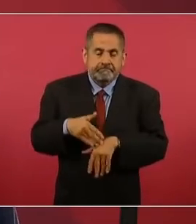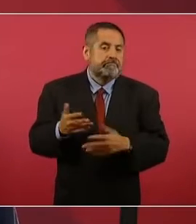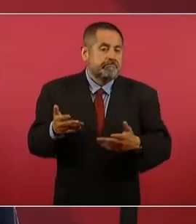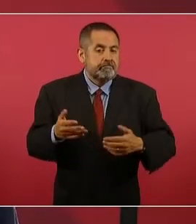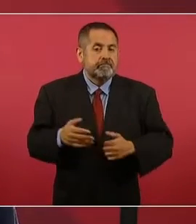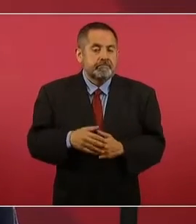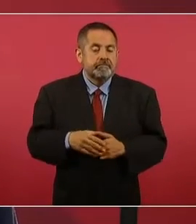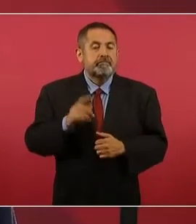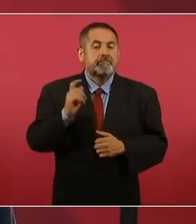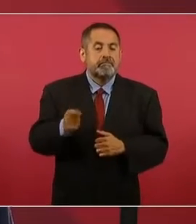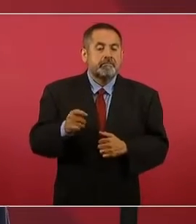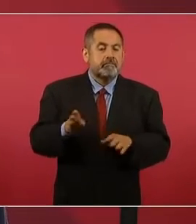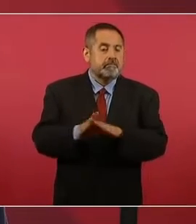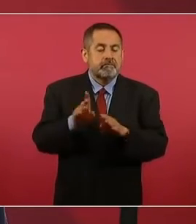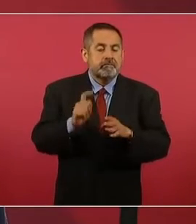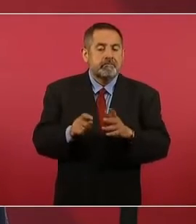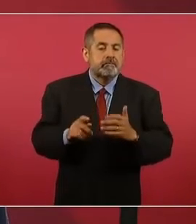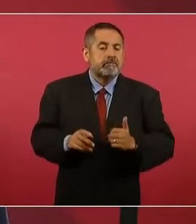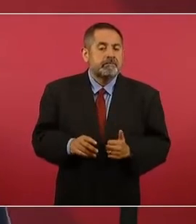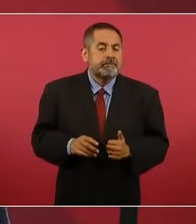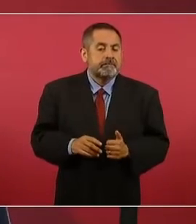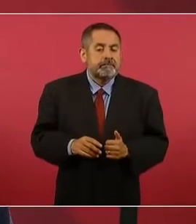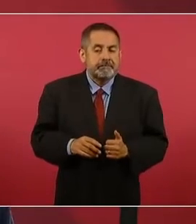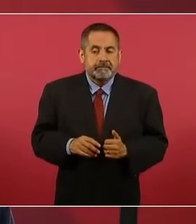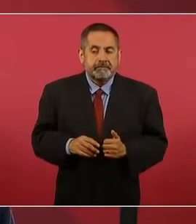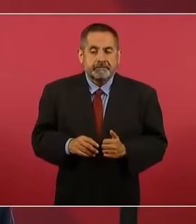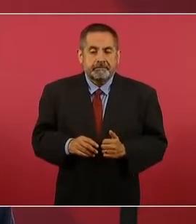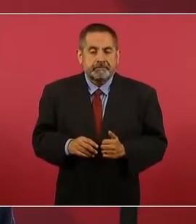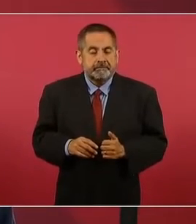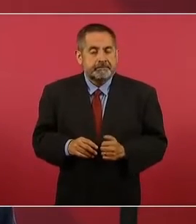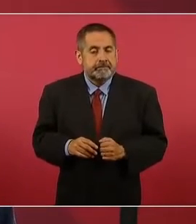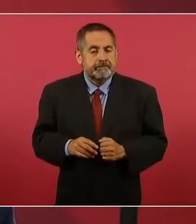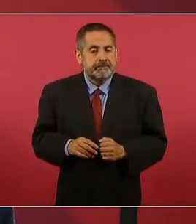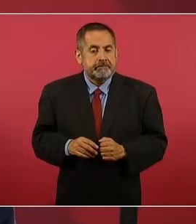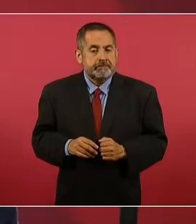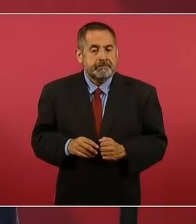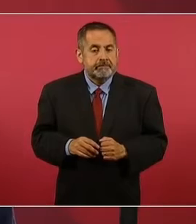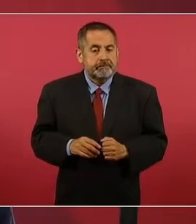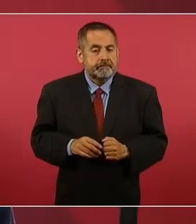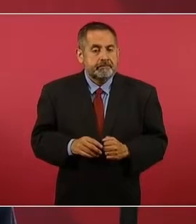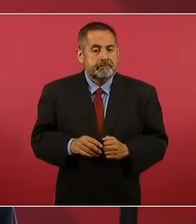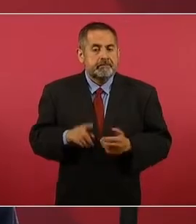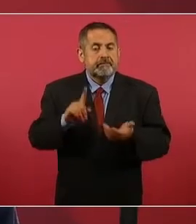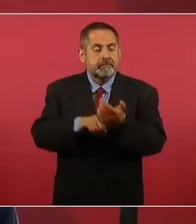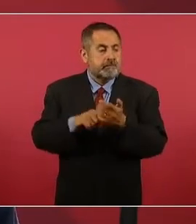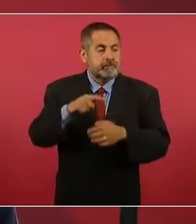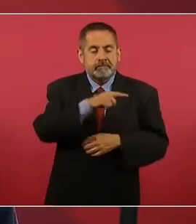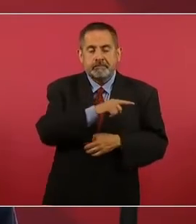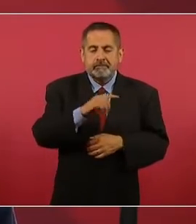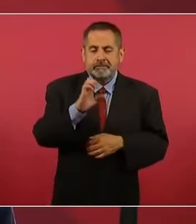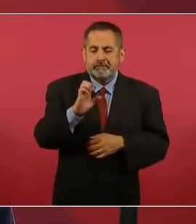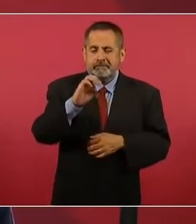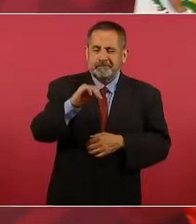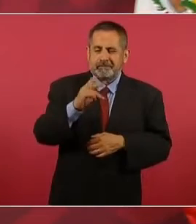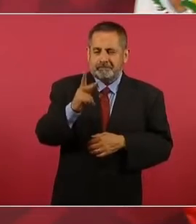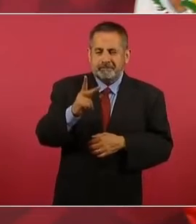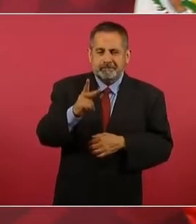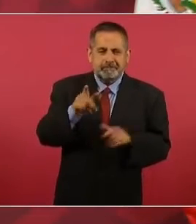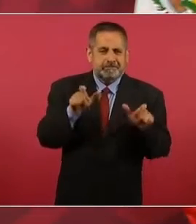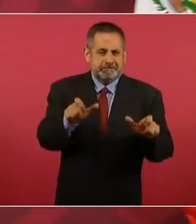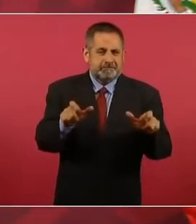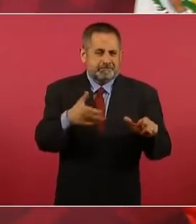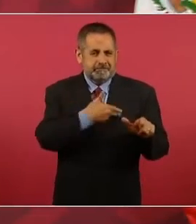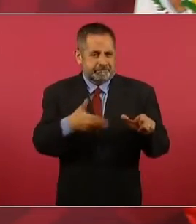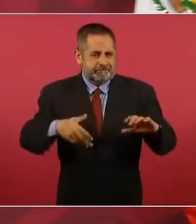había operado el Estado Mayor Presidencial. Pero no